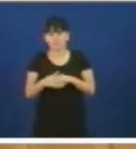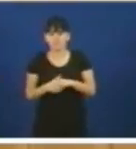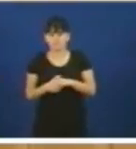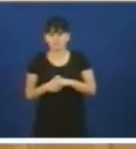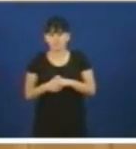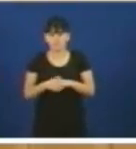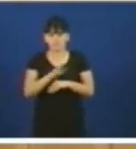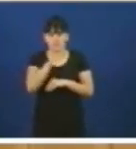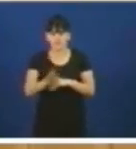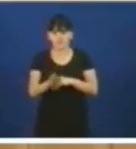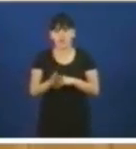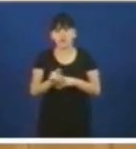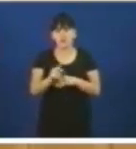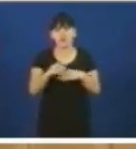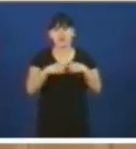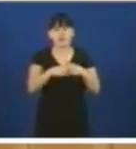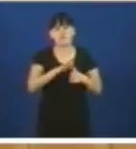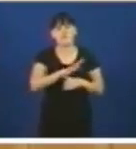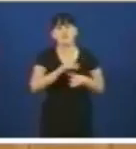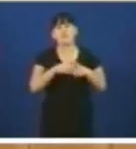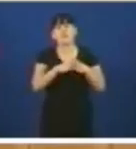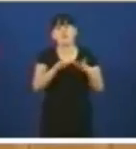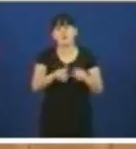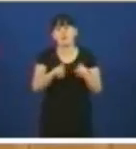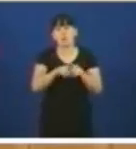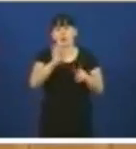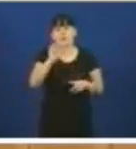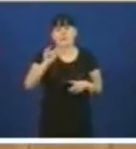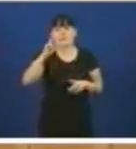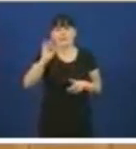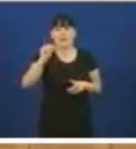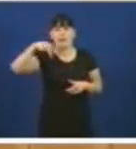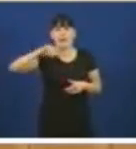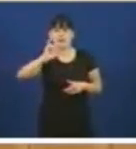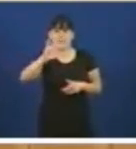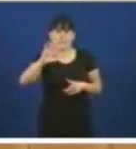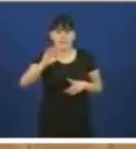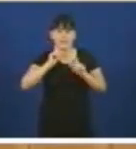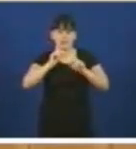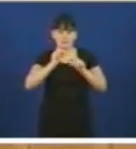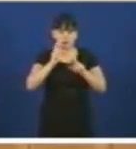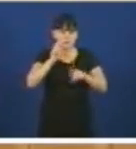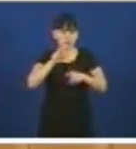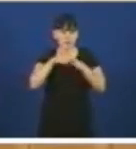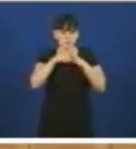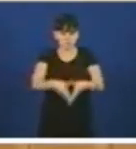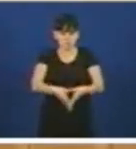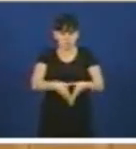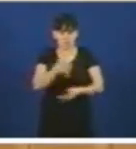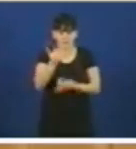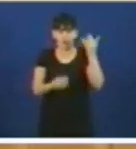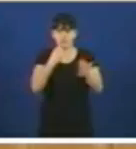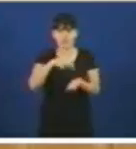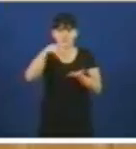o almirante do Titanic que cando o buque se afundía mandaba a orquesta tocar orquesta isto que hai por aquí nos bancos azuis pero o buque o Galiza afundese